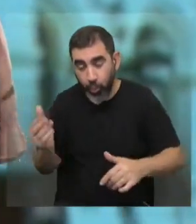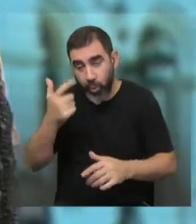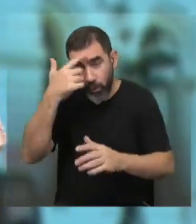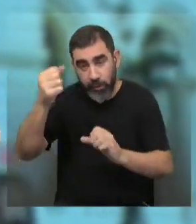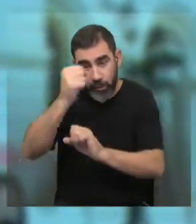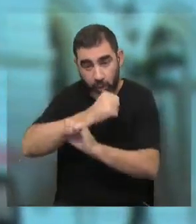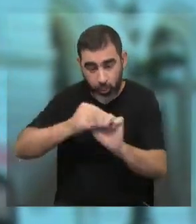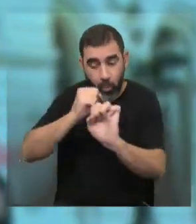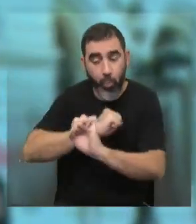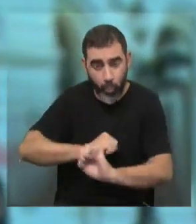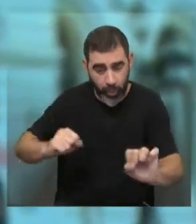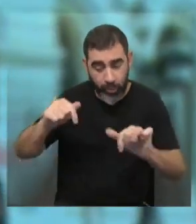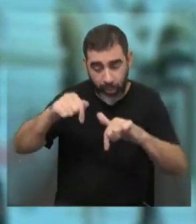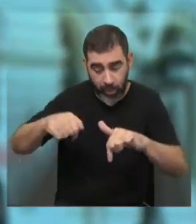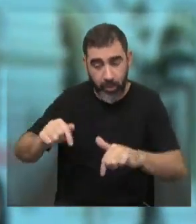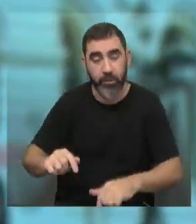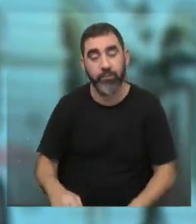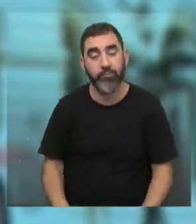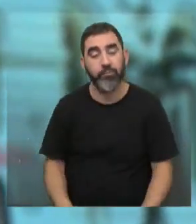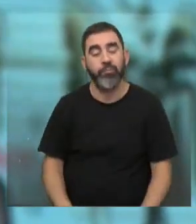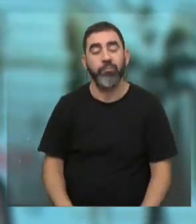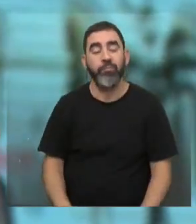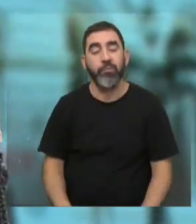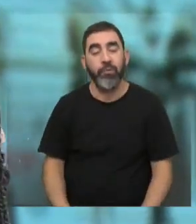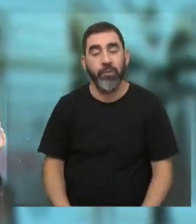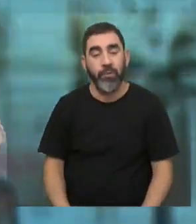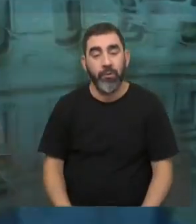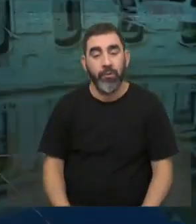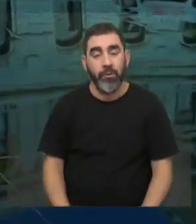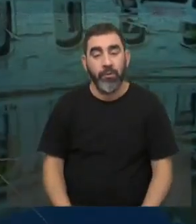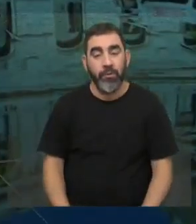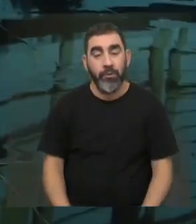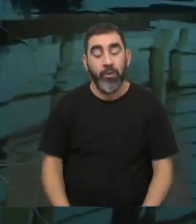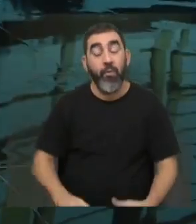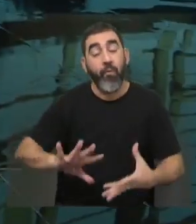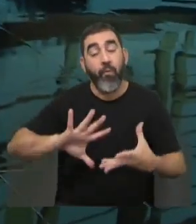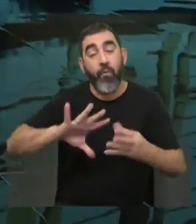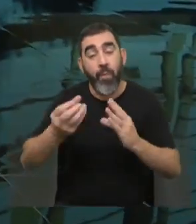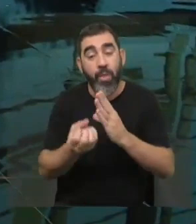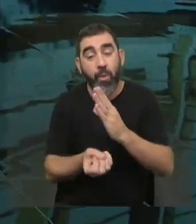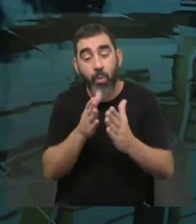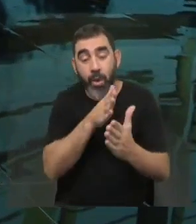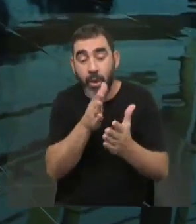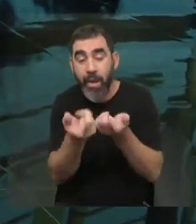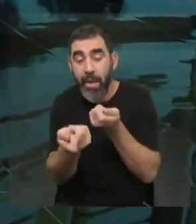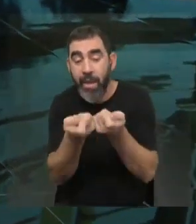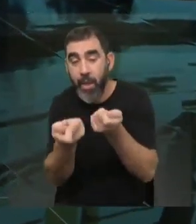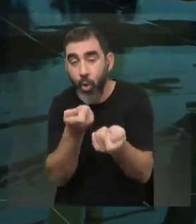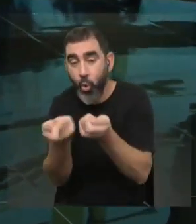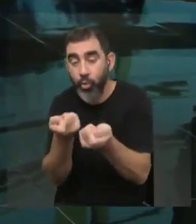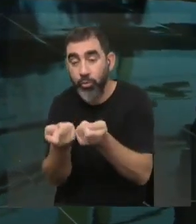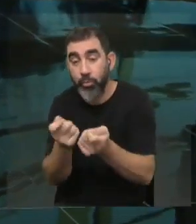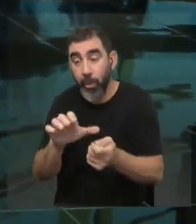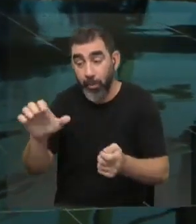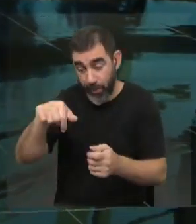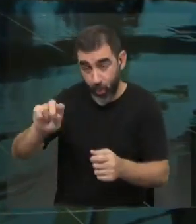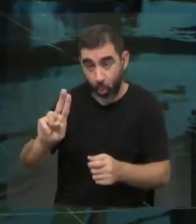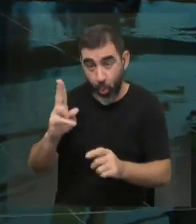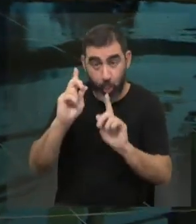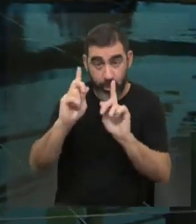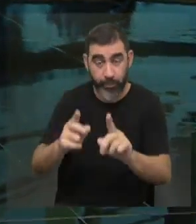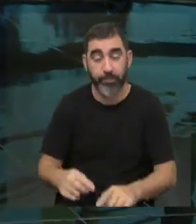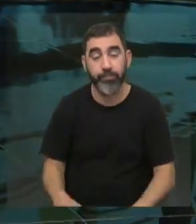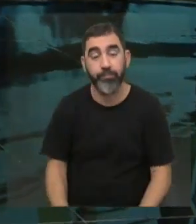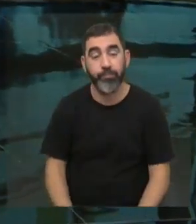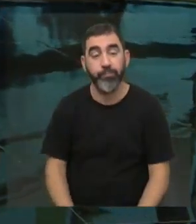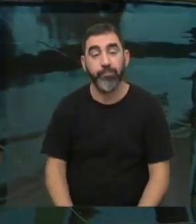incorporar y generar conocimiento de calidad. Y eso es una forma de generar nuevas líneas también de negocio, ¿verdad? Para empresas, incluso uruguayas. Porque ahí